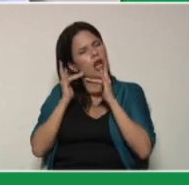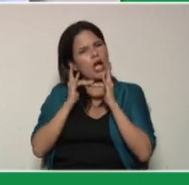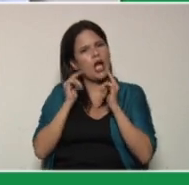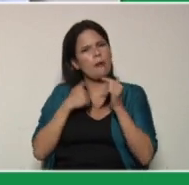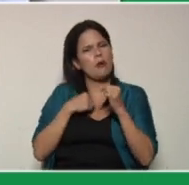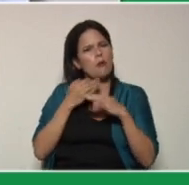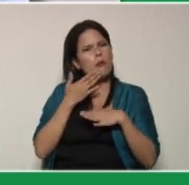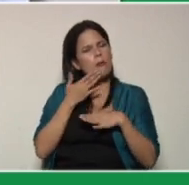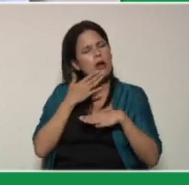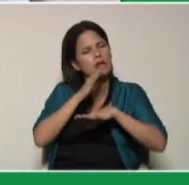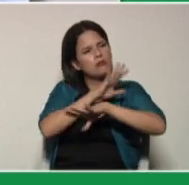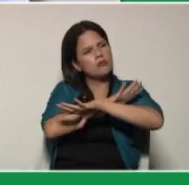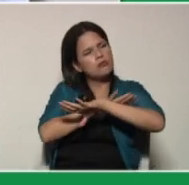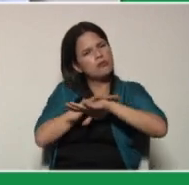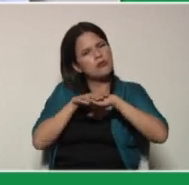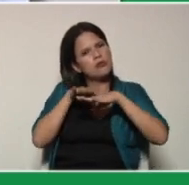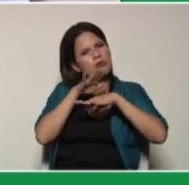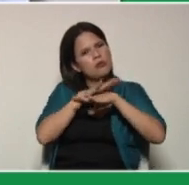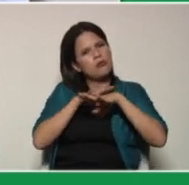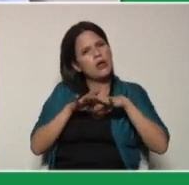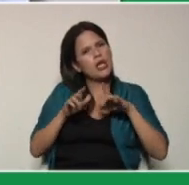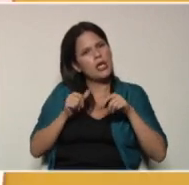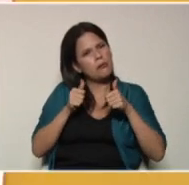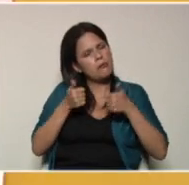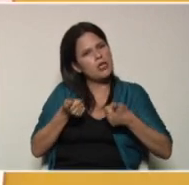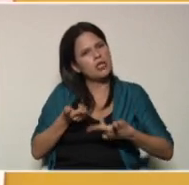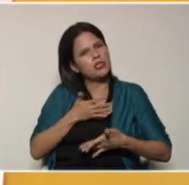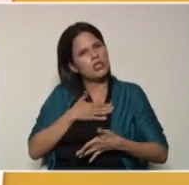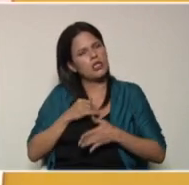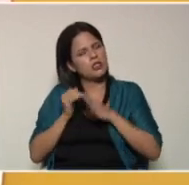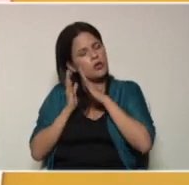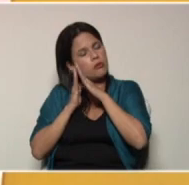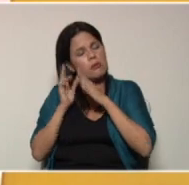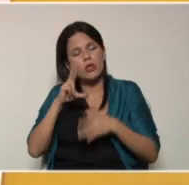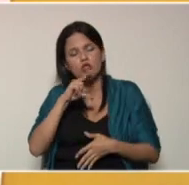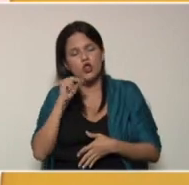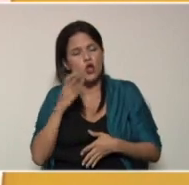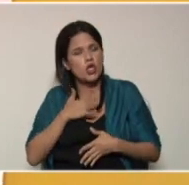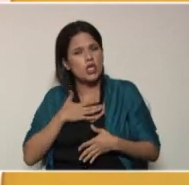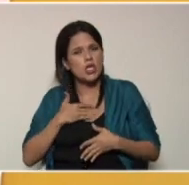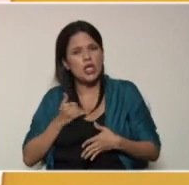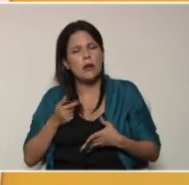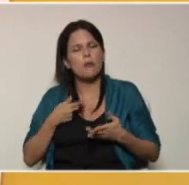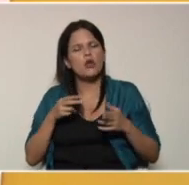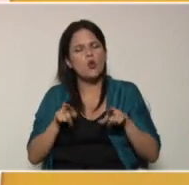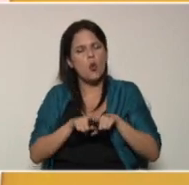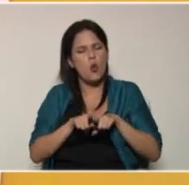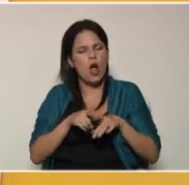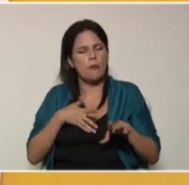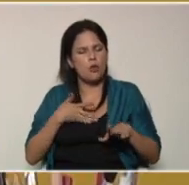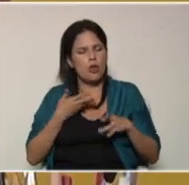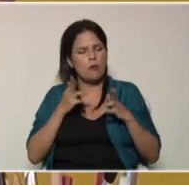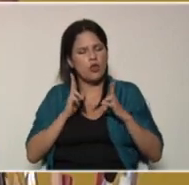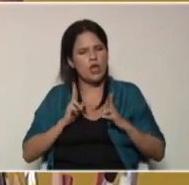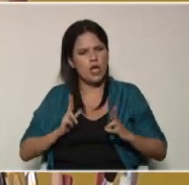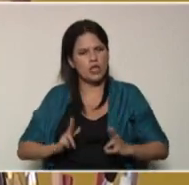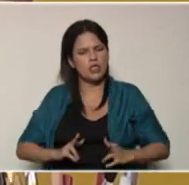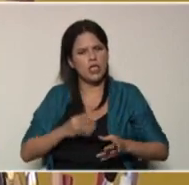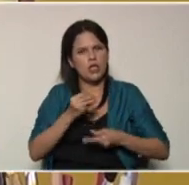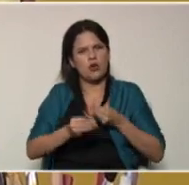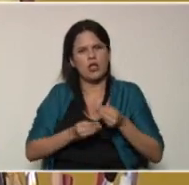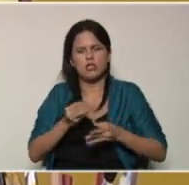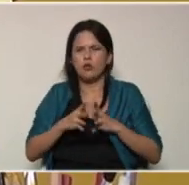acariciando para que él pueda conciliar el sueño y si éste no lo desea, podamos descansar de la rutina diaria.